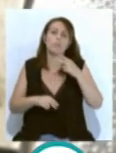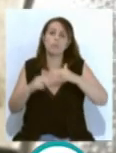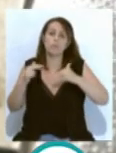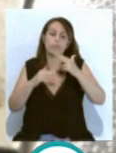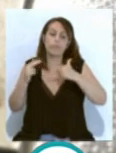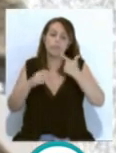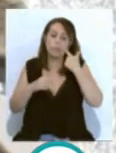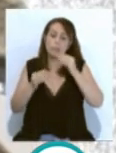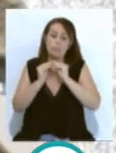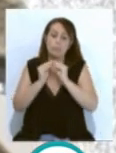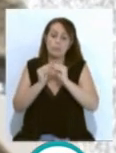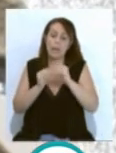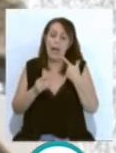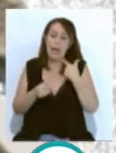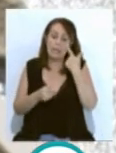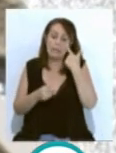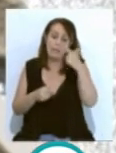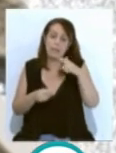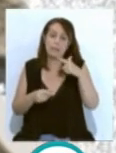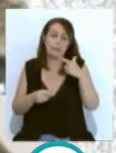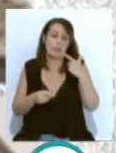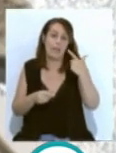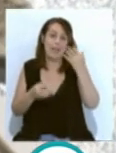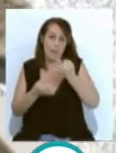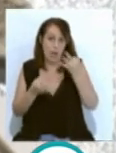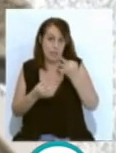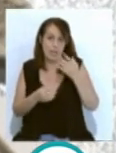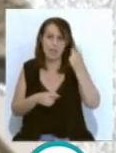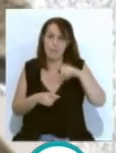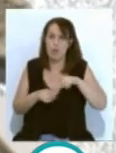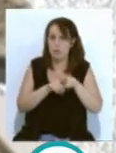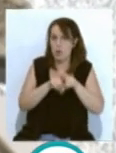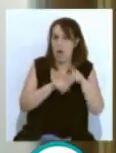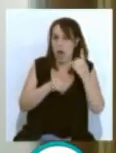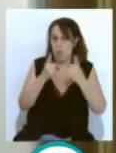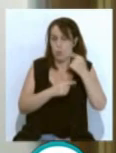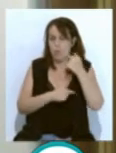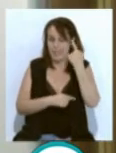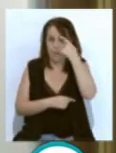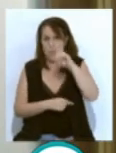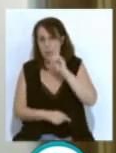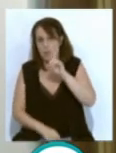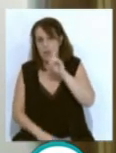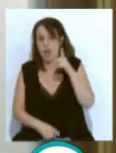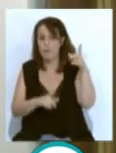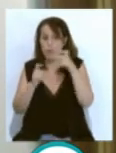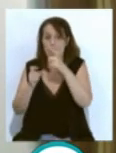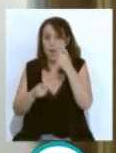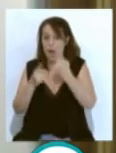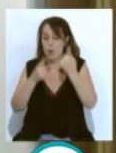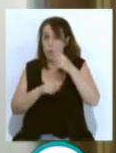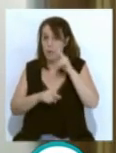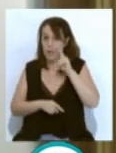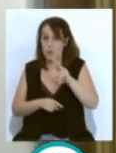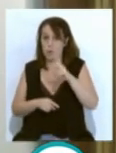parte de lo sucedido, al mismo tiempo que se han desmentido algunos rumores. Estamos viendo fotografías aéreas de alta precisión